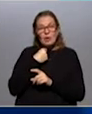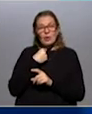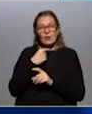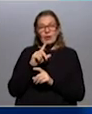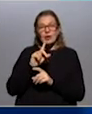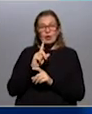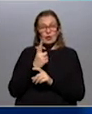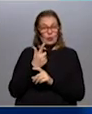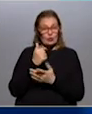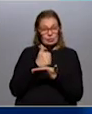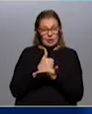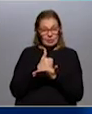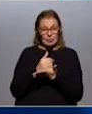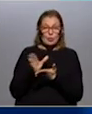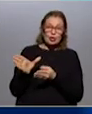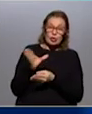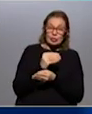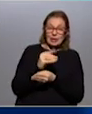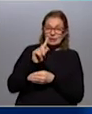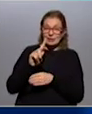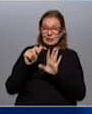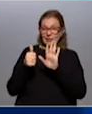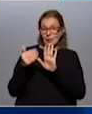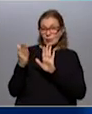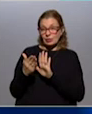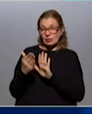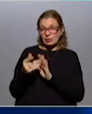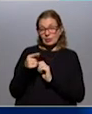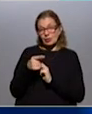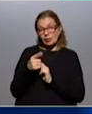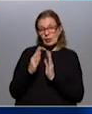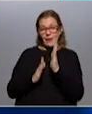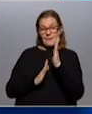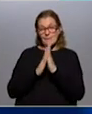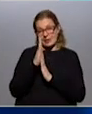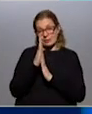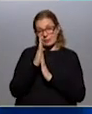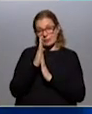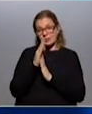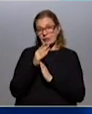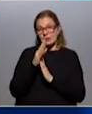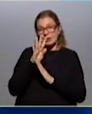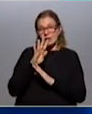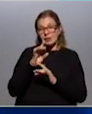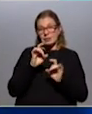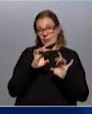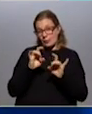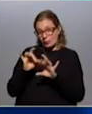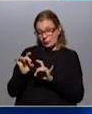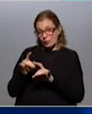sobre el total de los ocupados es del 16%. Claro, es el pico de la cuarentena no